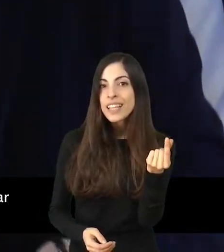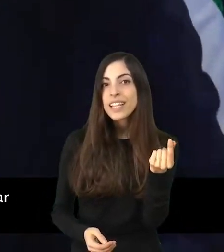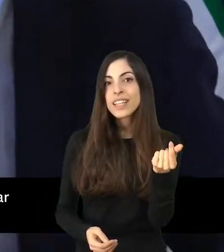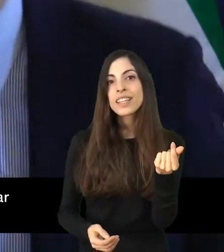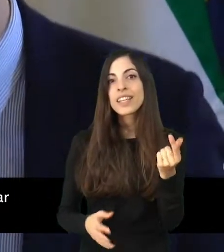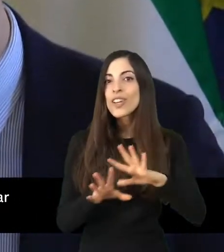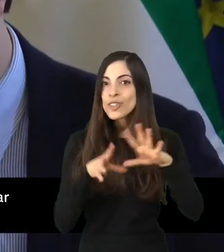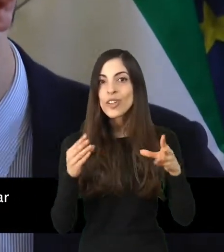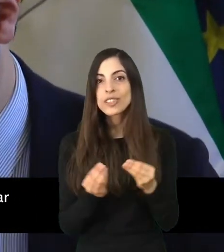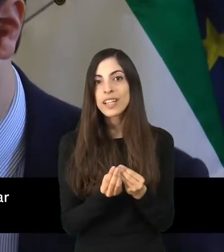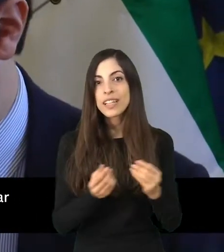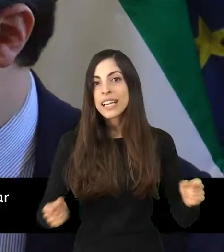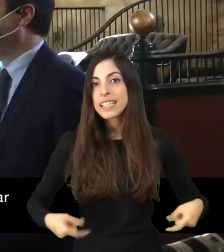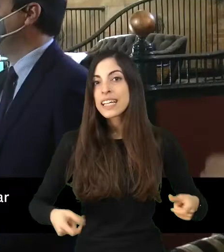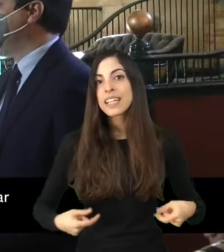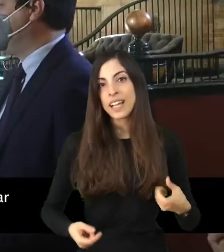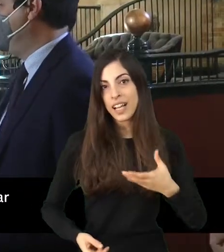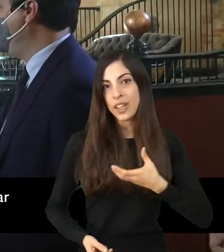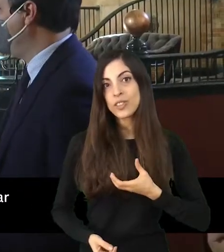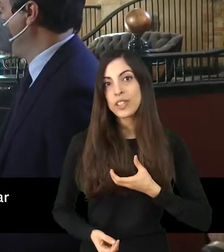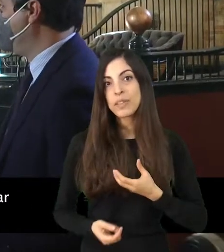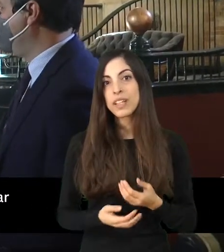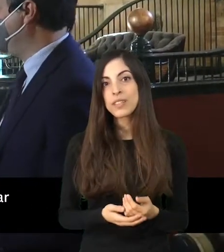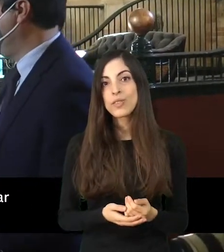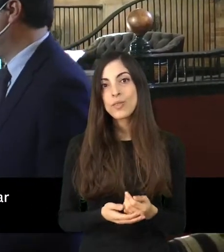desembolsar el consistorio como pago del inmueble.